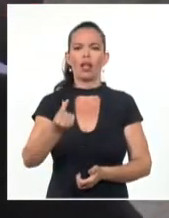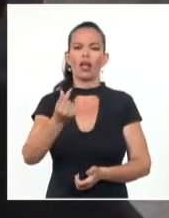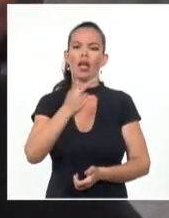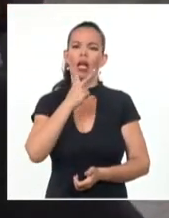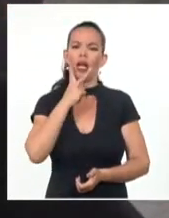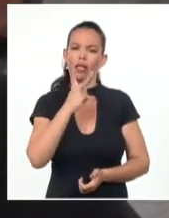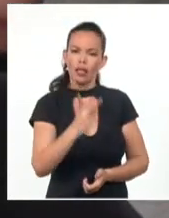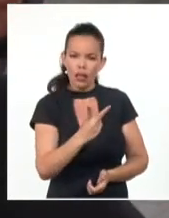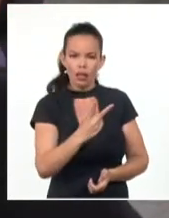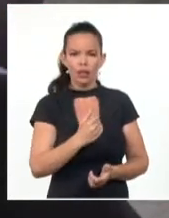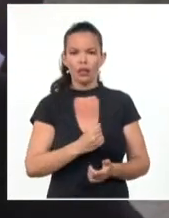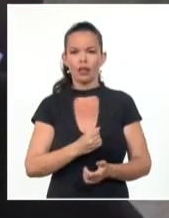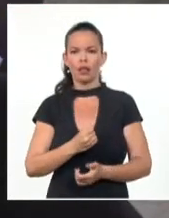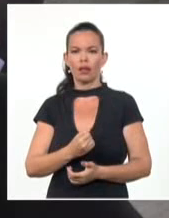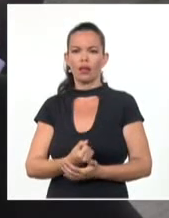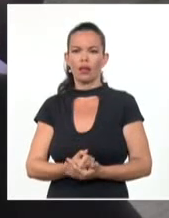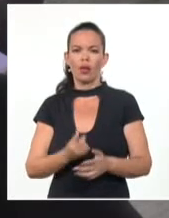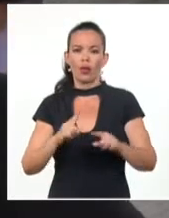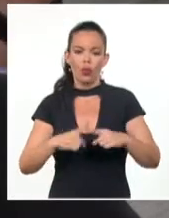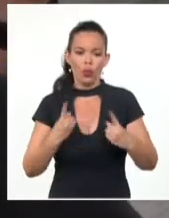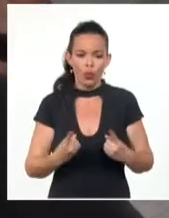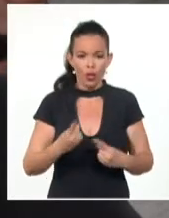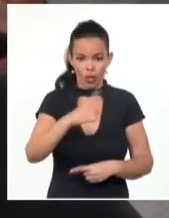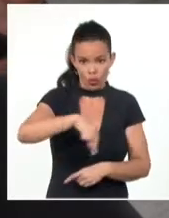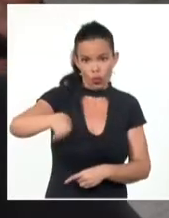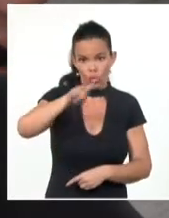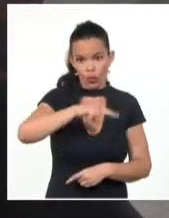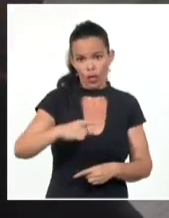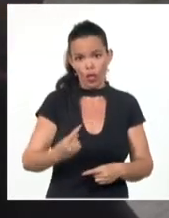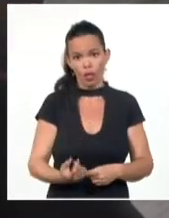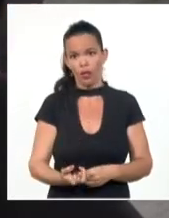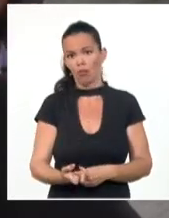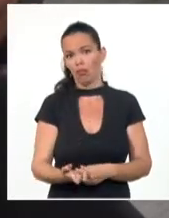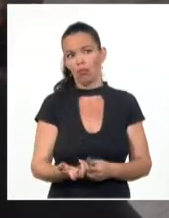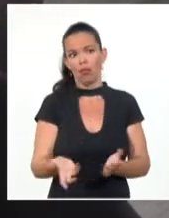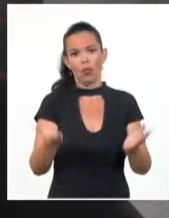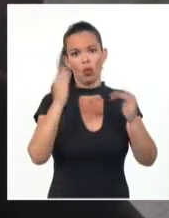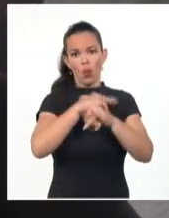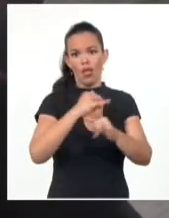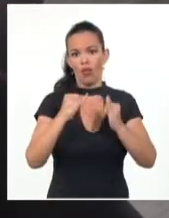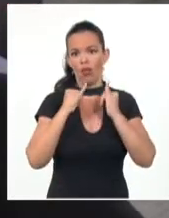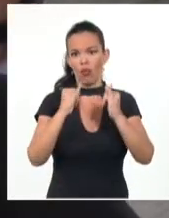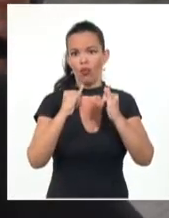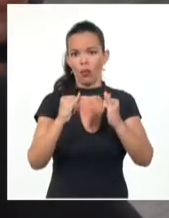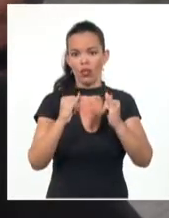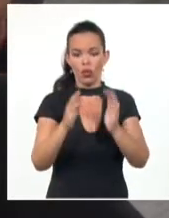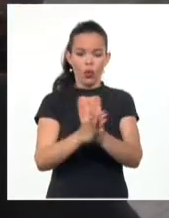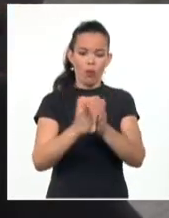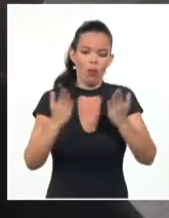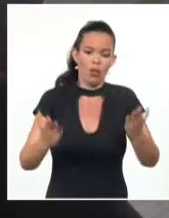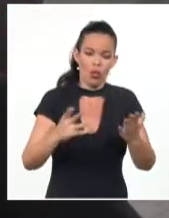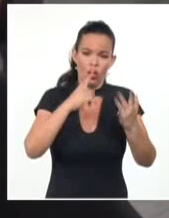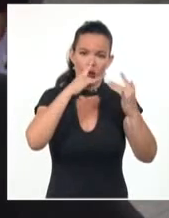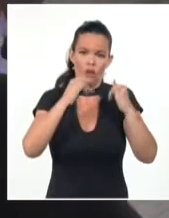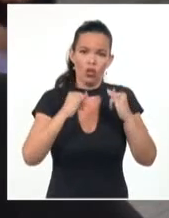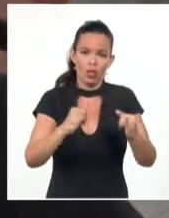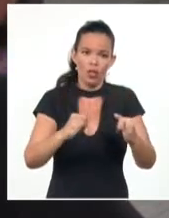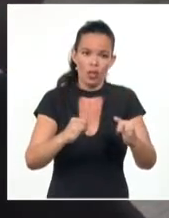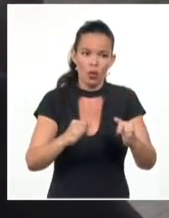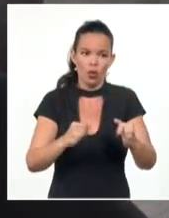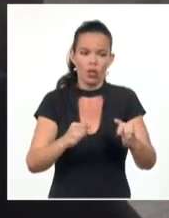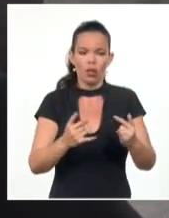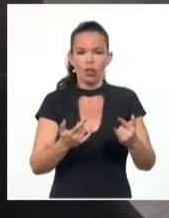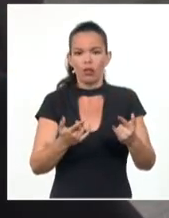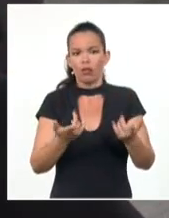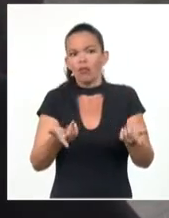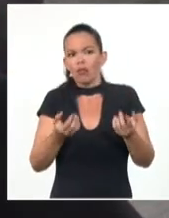cubanos, se están perdiendo la verdad, se están perdiendo la historia real del